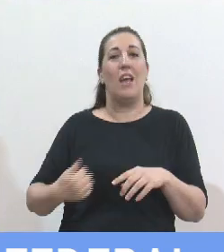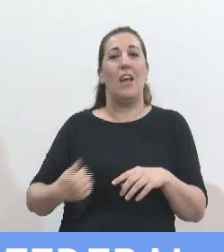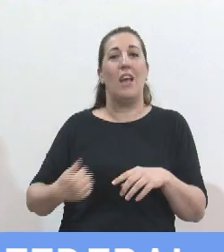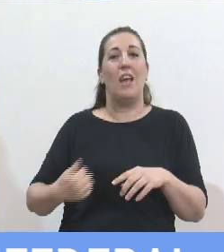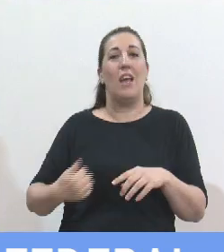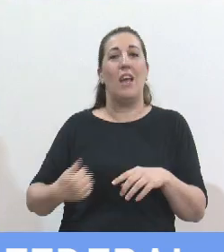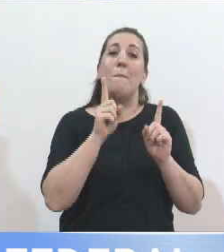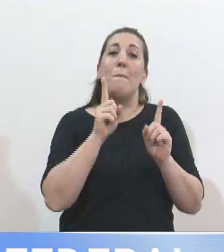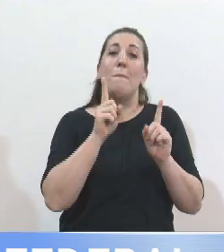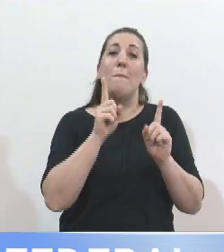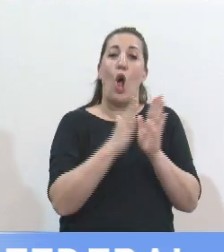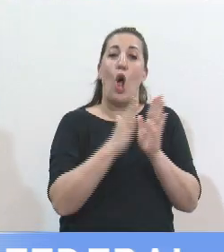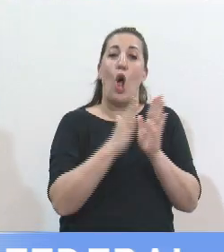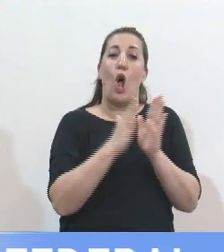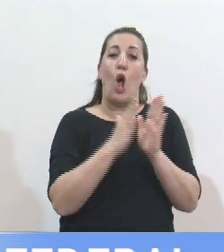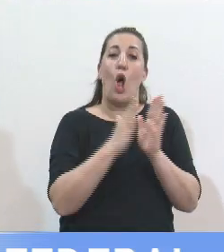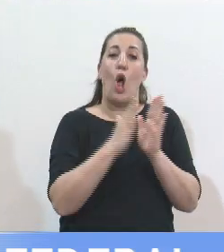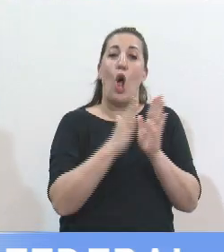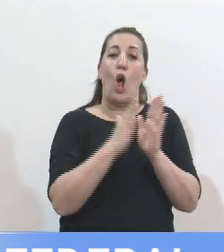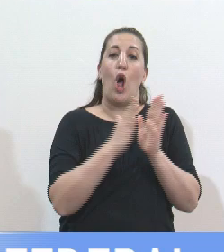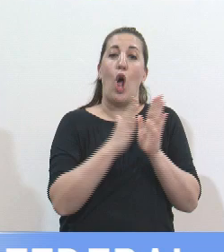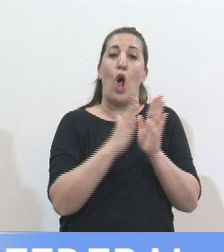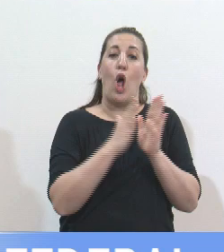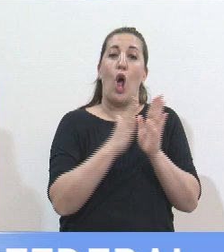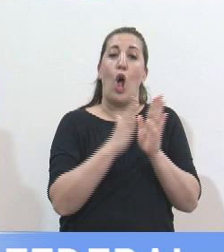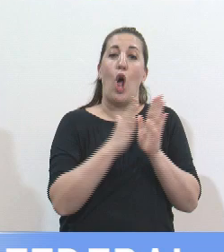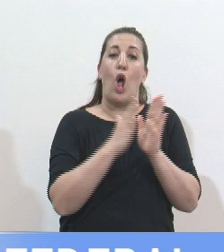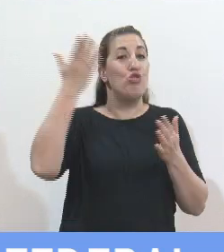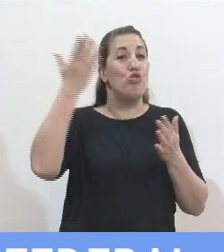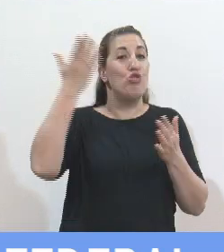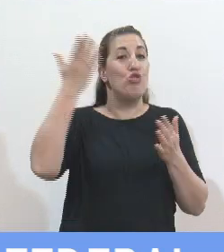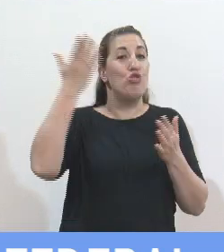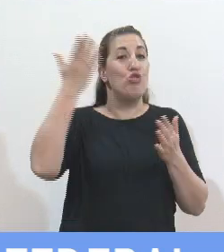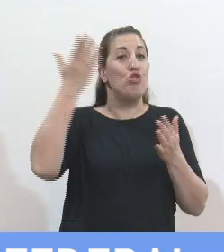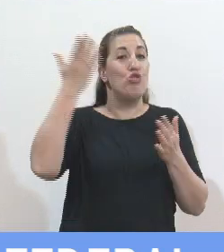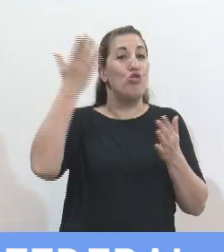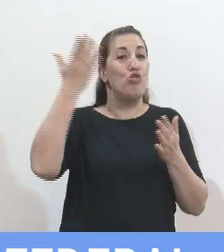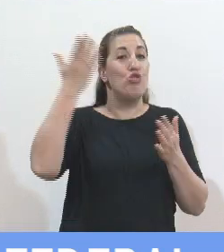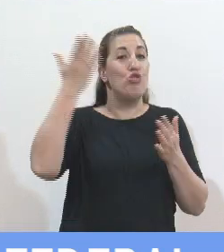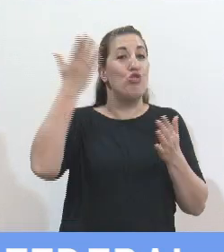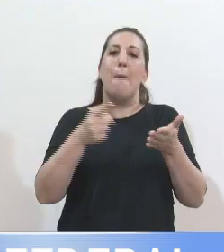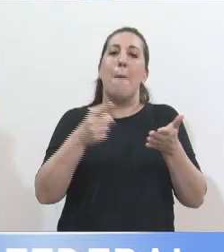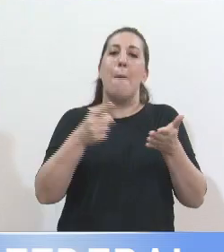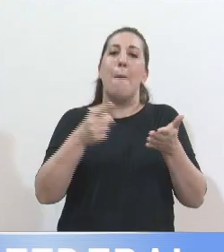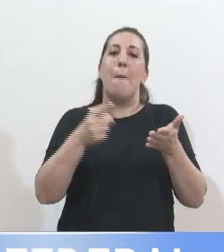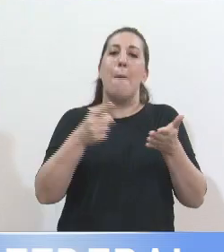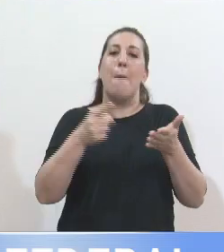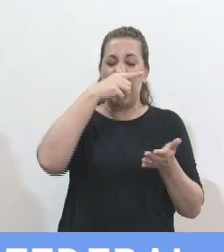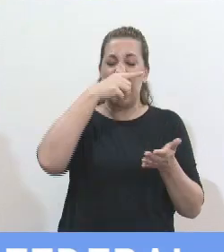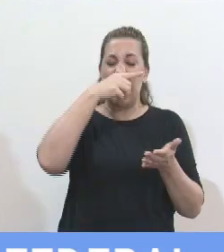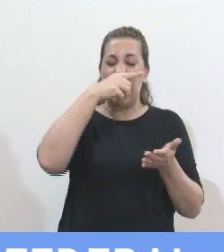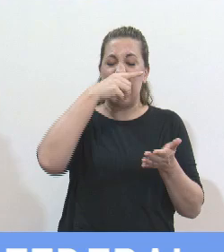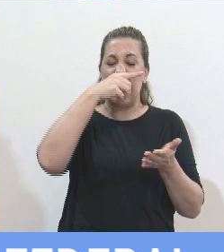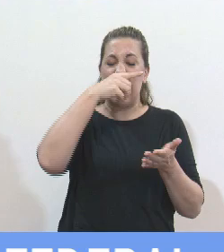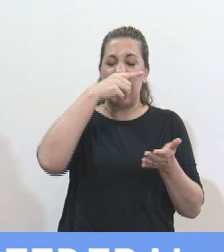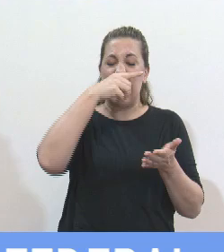del libro publicado en el año 2018 por el anterior gobierno, donde versaba en su página 76 que